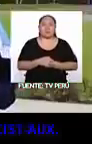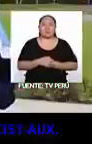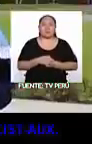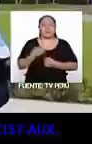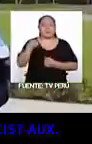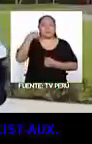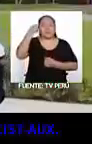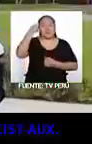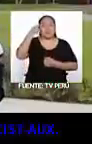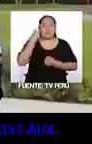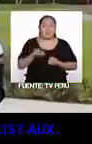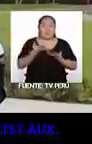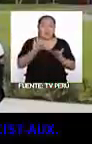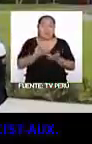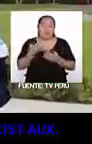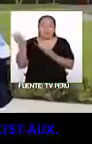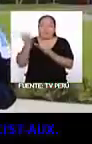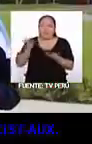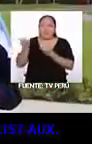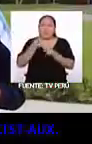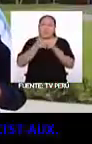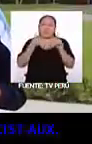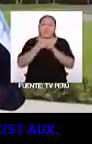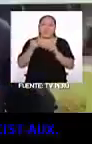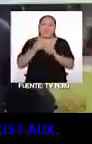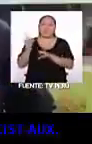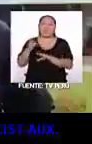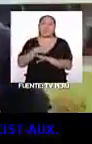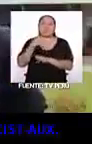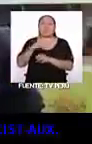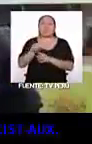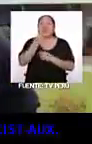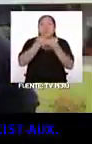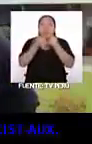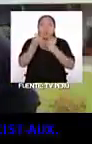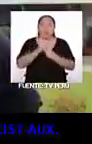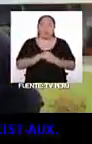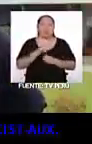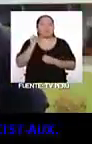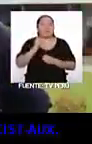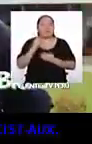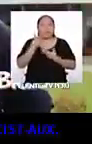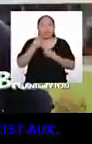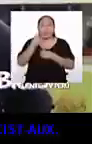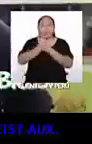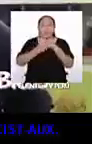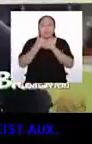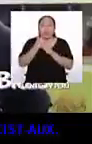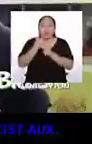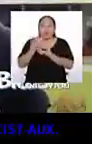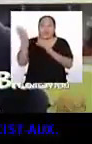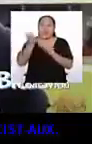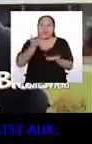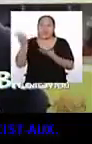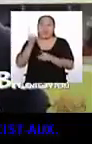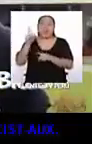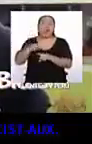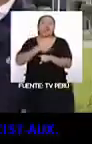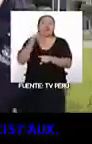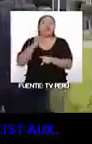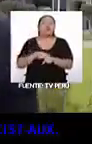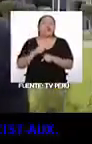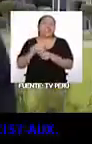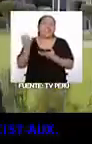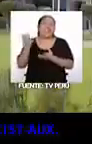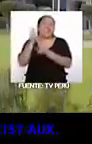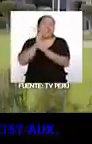Yo creo que sí, aparta porque trae distintas tradiciones y comidas. Sí, porque a lo largo de los años ha traído varias tradiciones y costumbres y a la gente